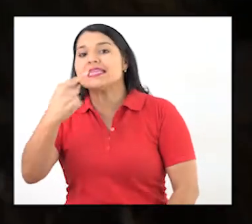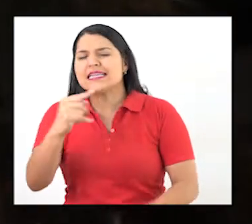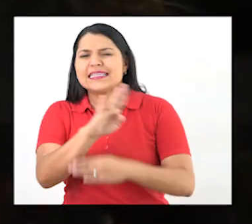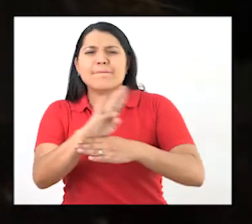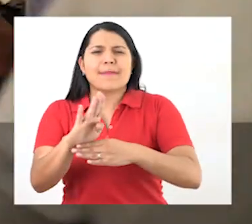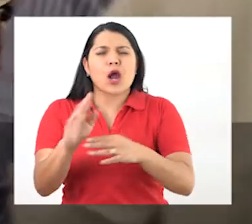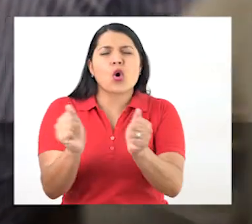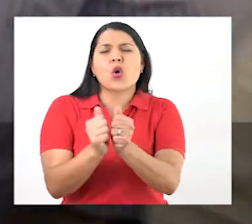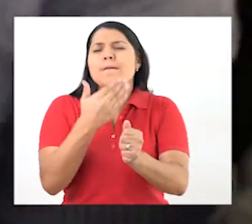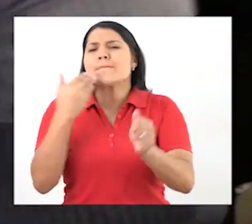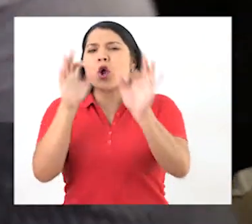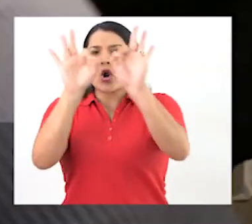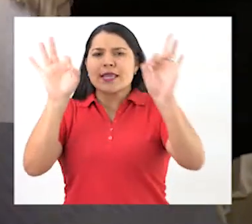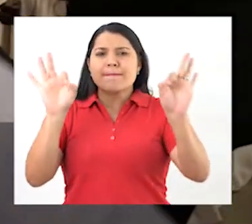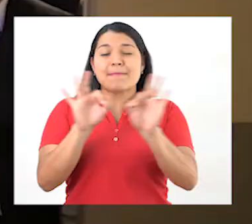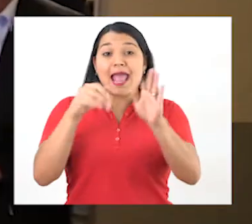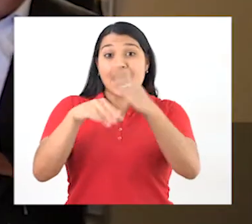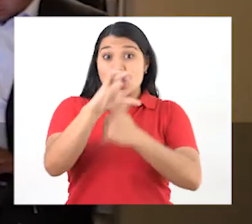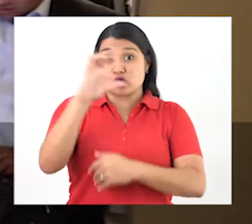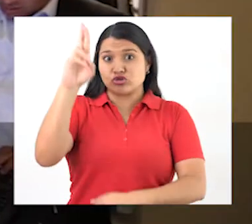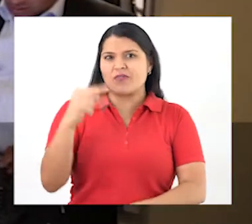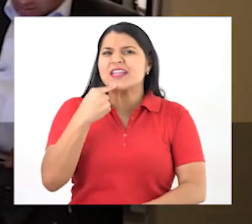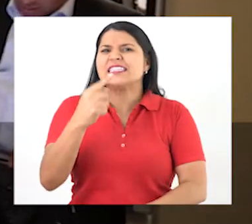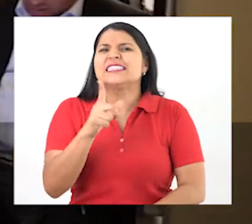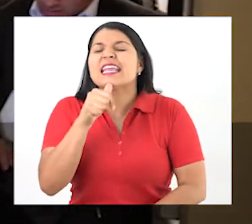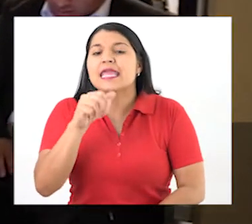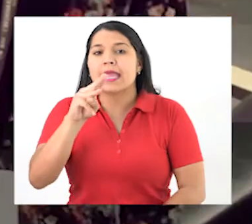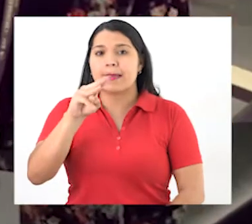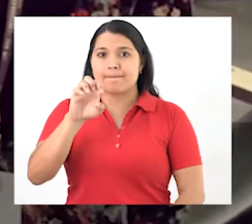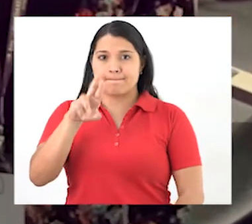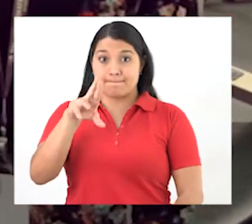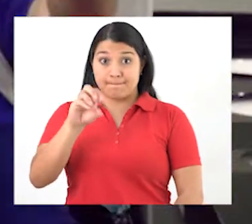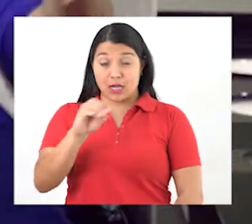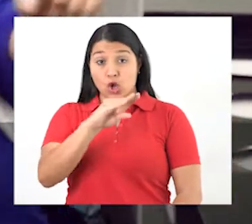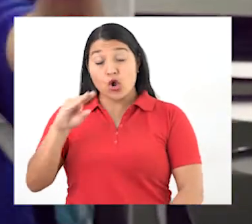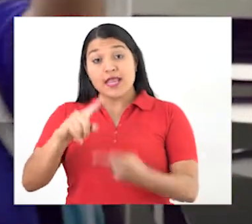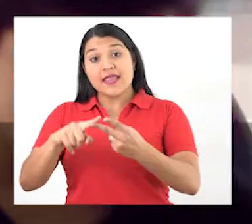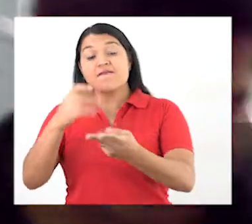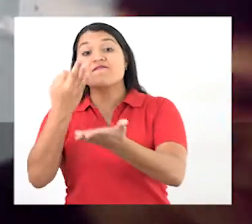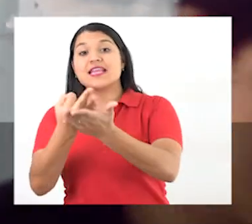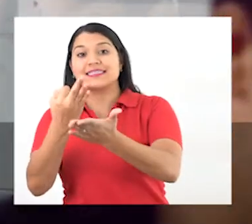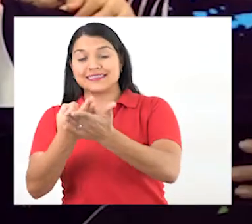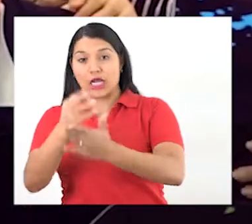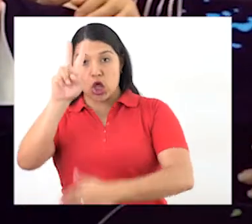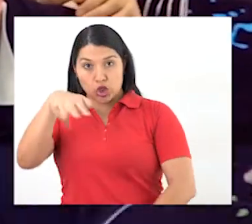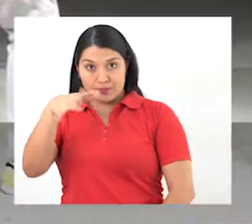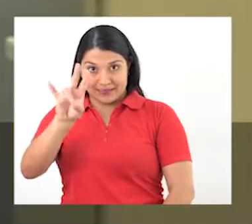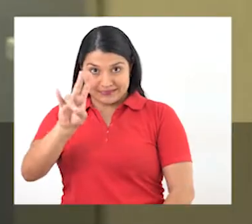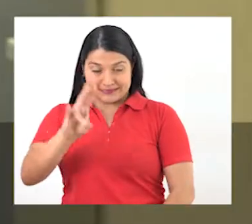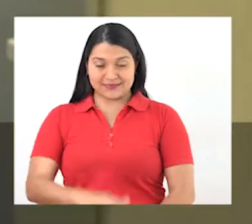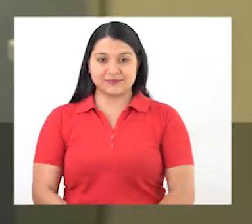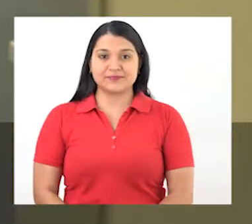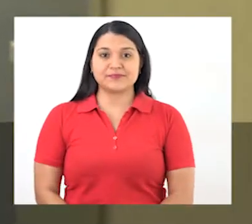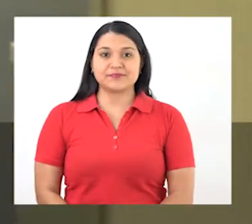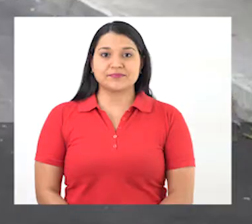y el banco con la mejor reputación del país, según el estudio de Merco y el financiero 2017.